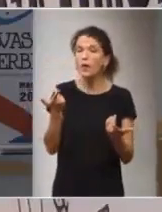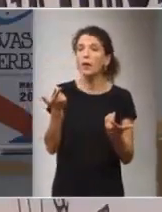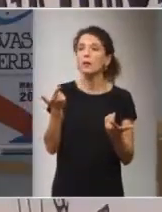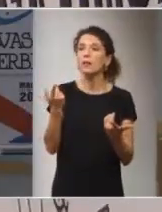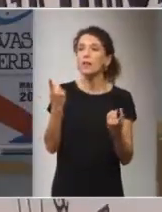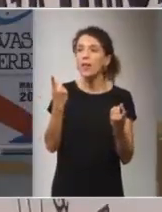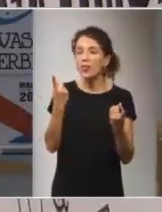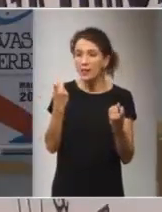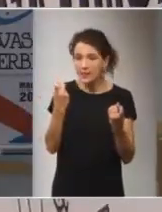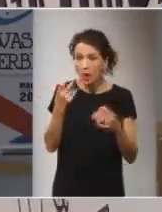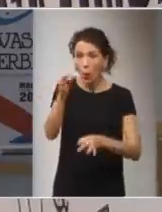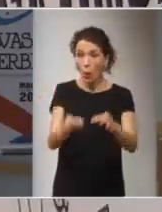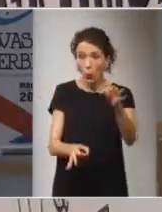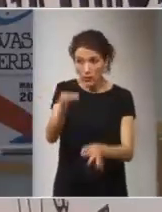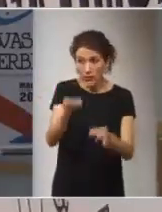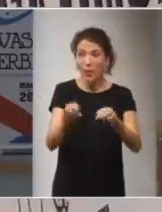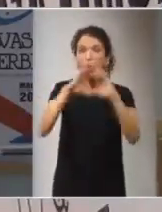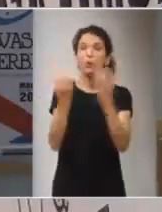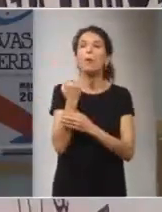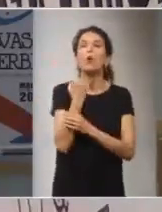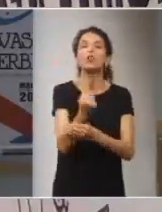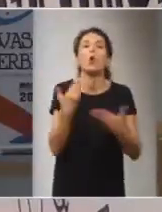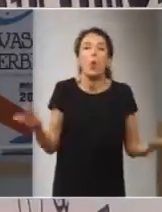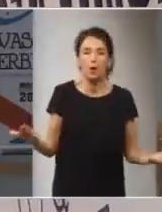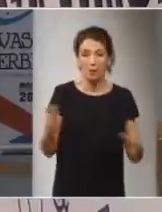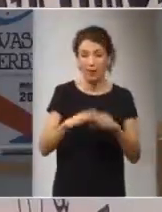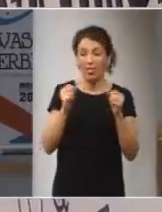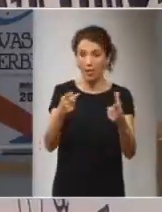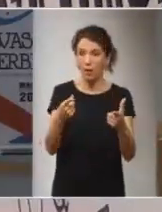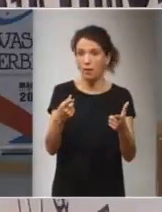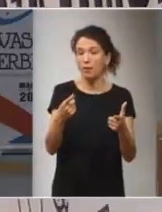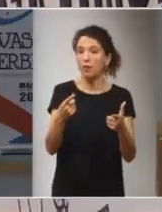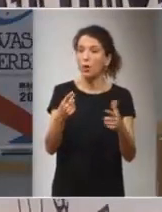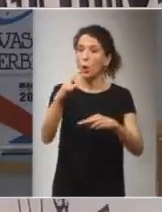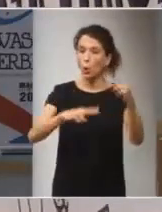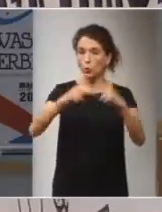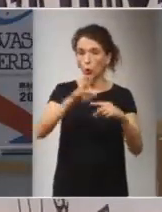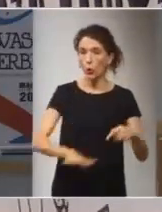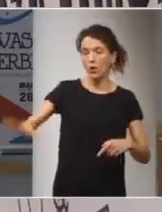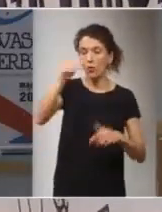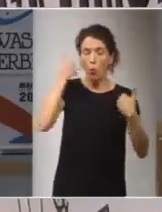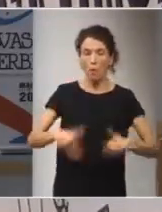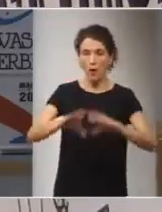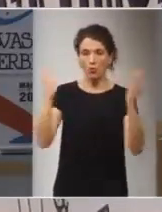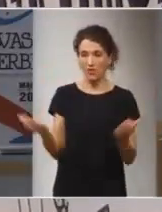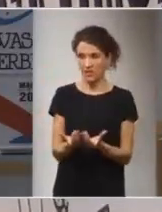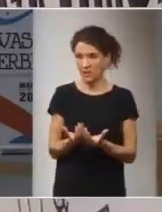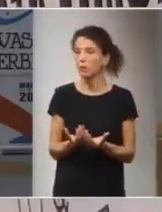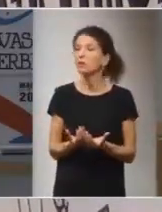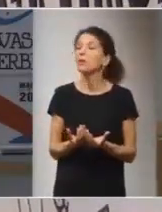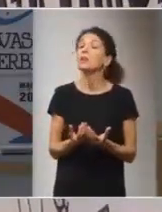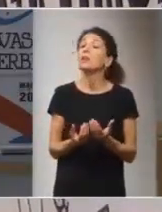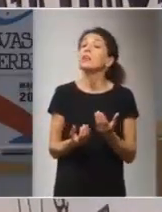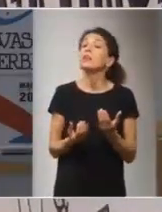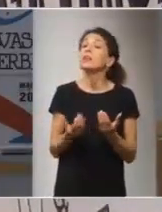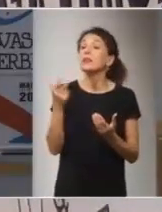esta justicia universal para que sea útil para la construcción de esa Nación Humana Universal una